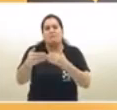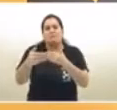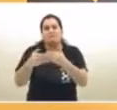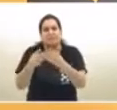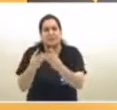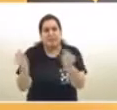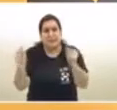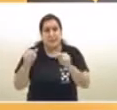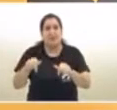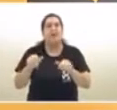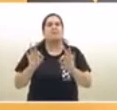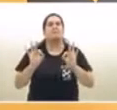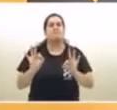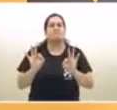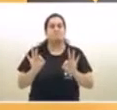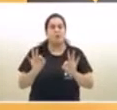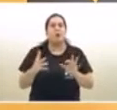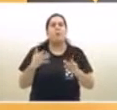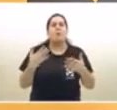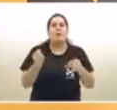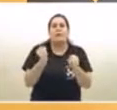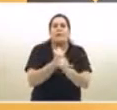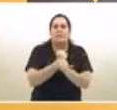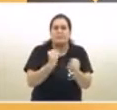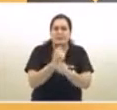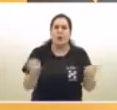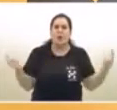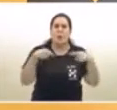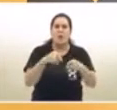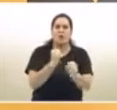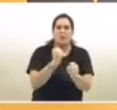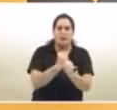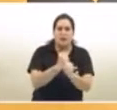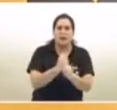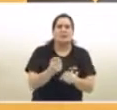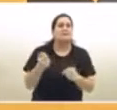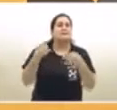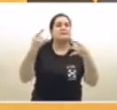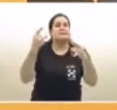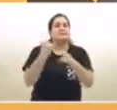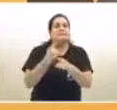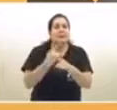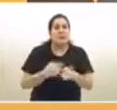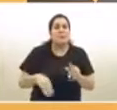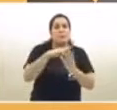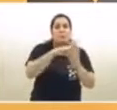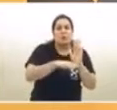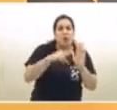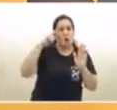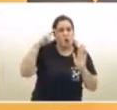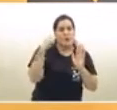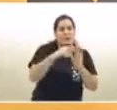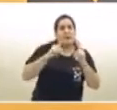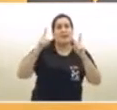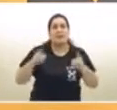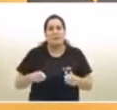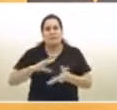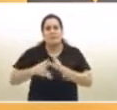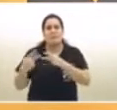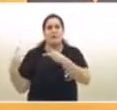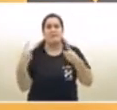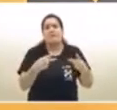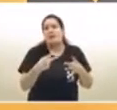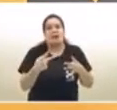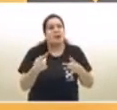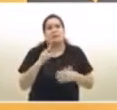Siempre todo bajo estrictos protocolos y sin el uso del transporte público. O las empresas constructivas tienen que procurar el transporte de